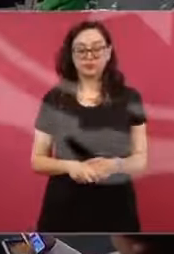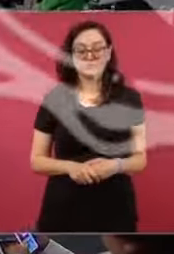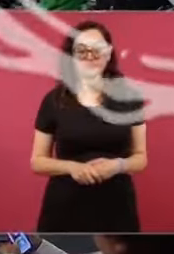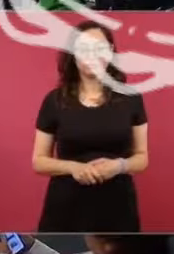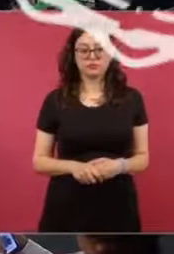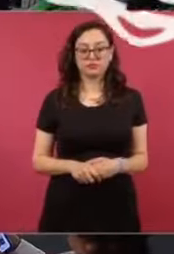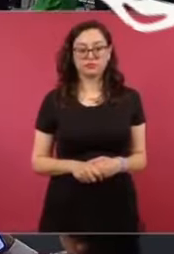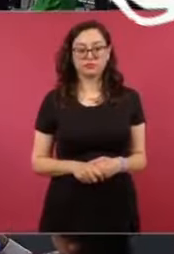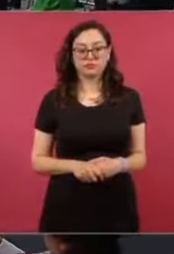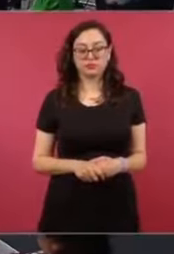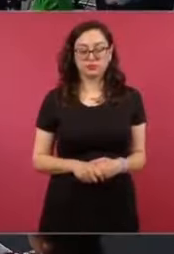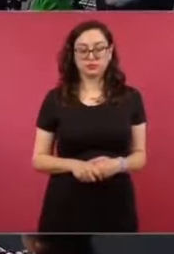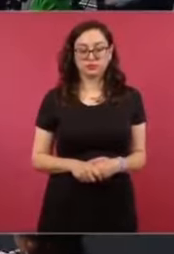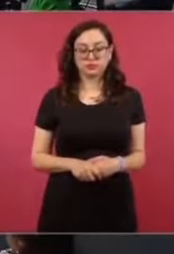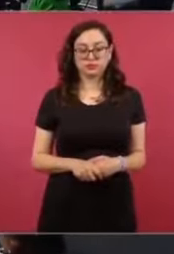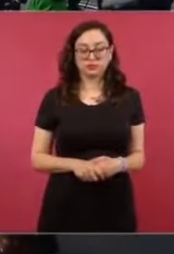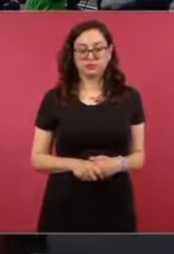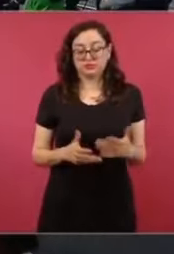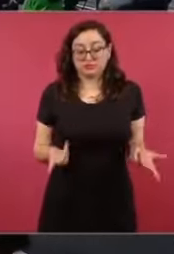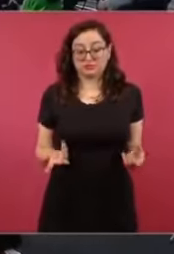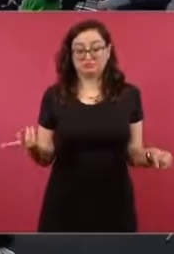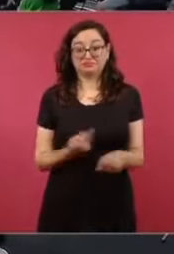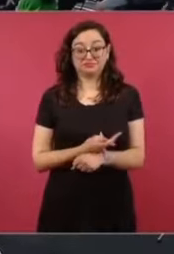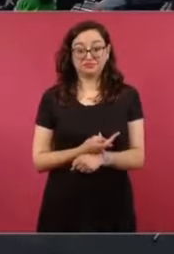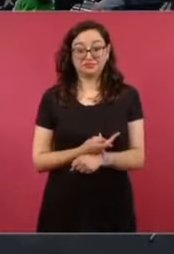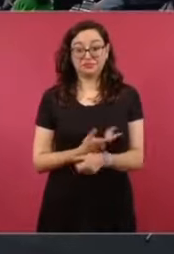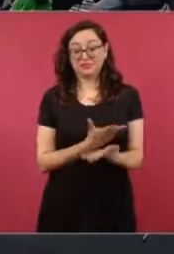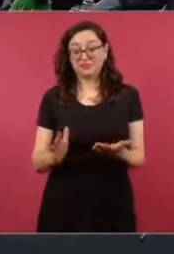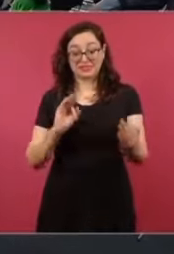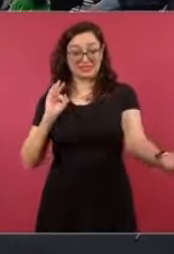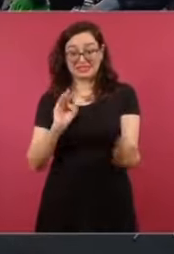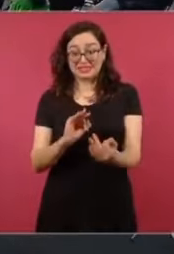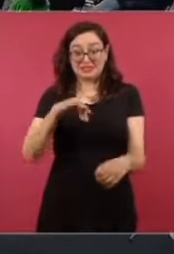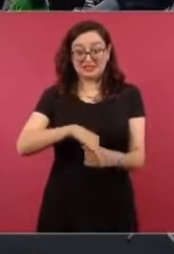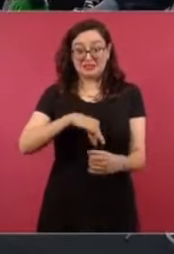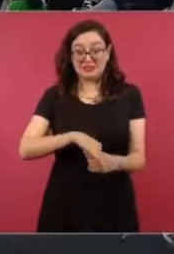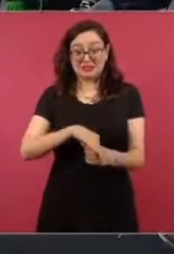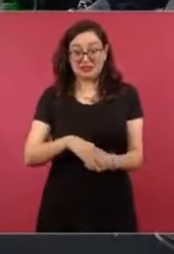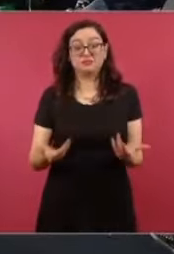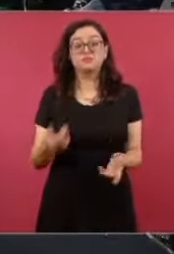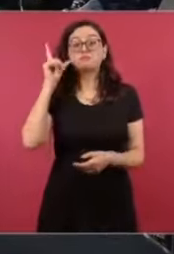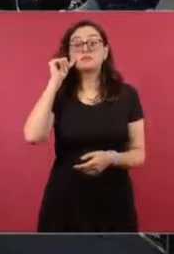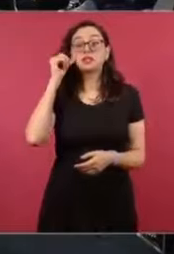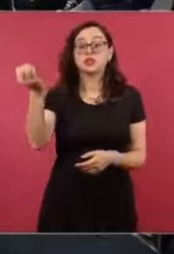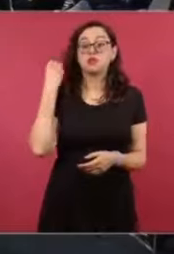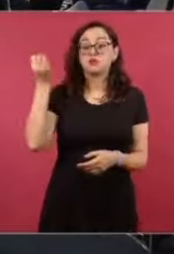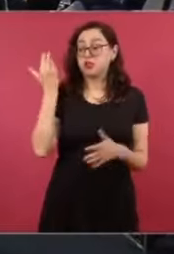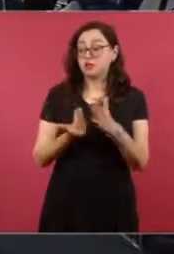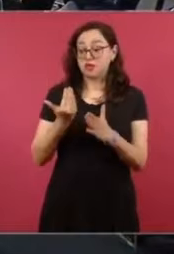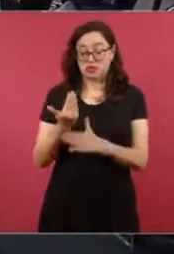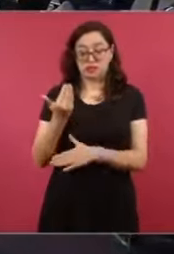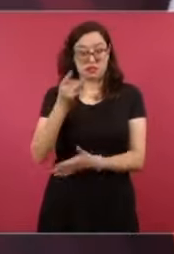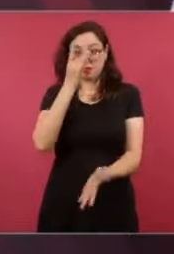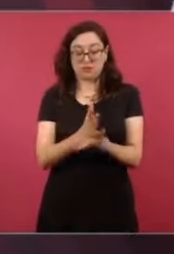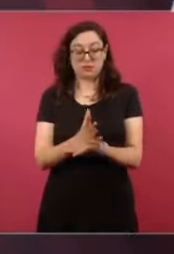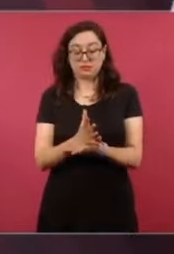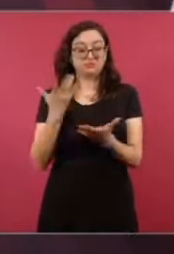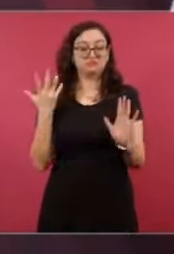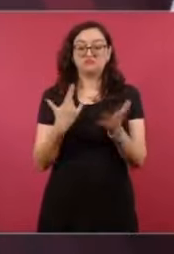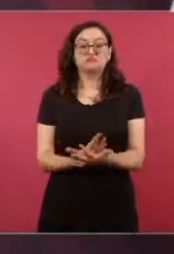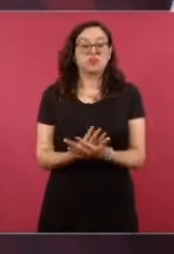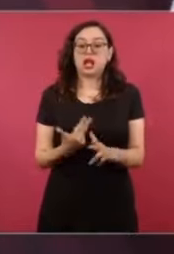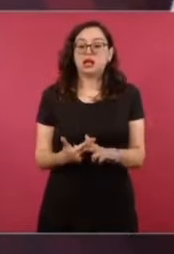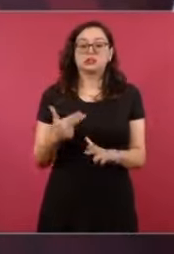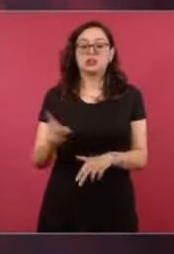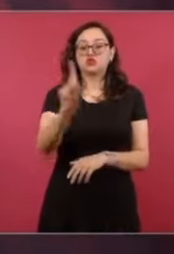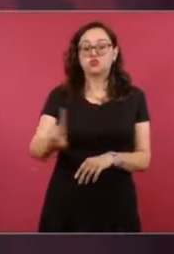Y ya además estamos a días de las elecciones, ya nada más mañana vamos a estar aquí y el domingo ya vienen